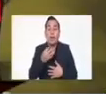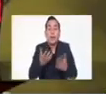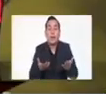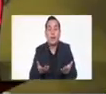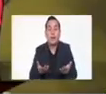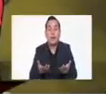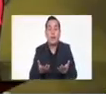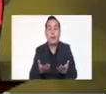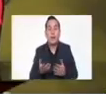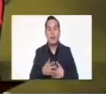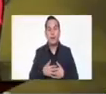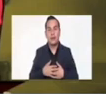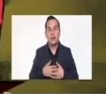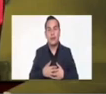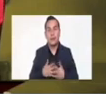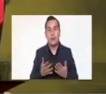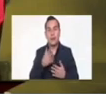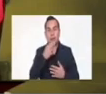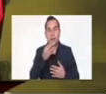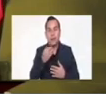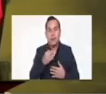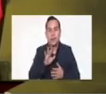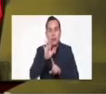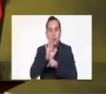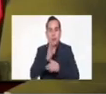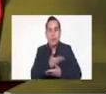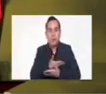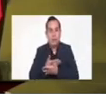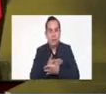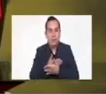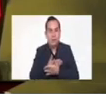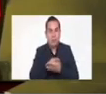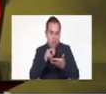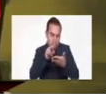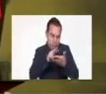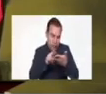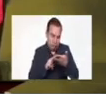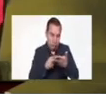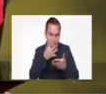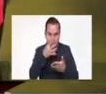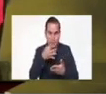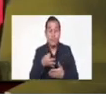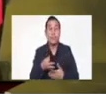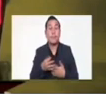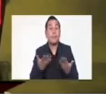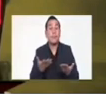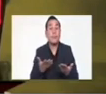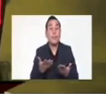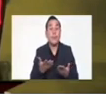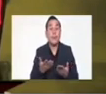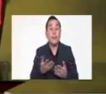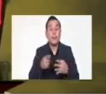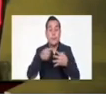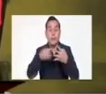entre paréntesis, legisladoras, que velan, por la niñez, y que están empapadas, de lo que están